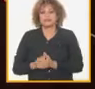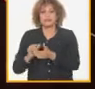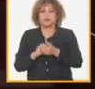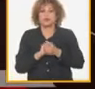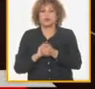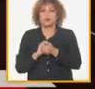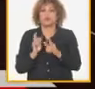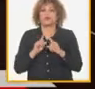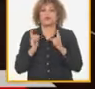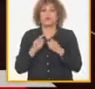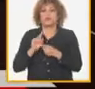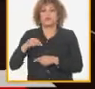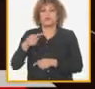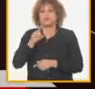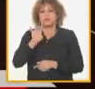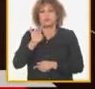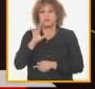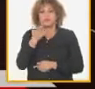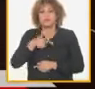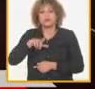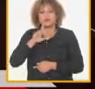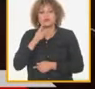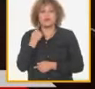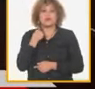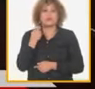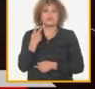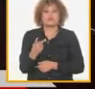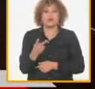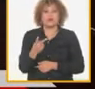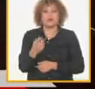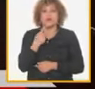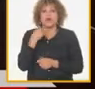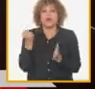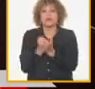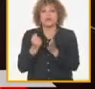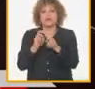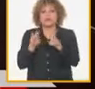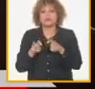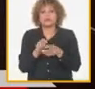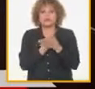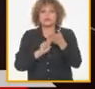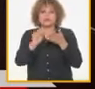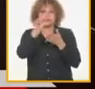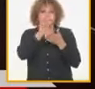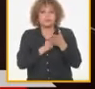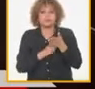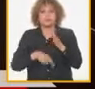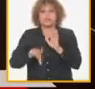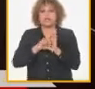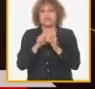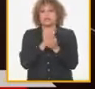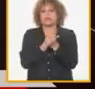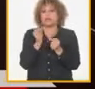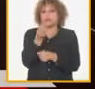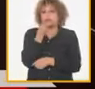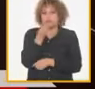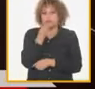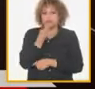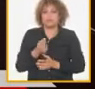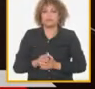próximo día 15 de julio hace dos años que se aprobó por la asamblea nacional del poder popular la ley de soberanía alimentaria